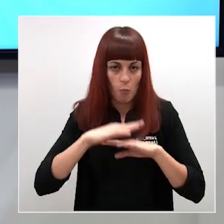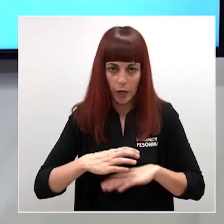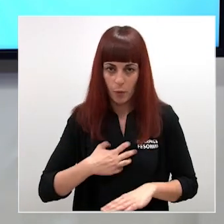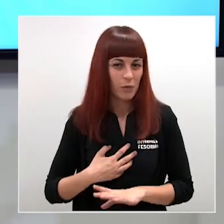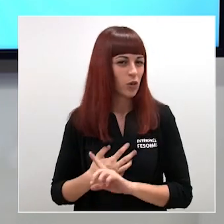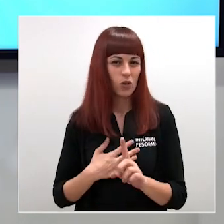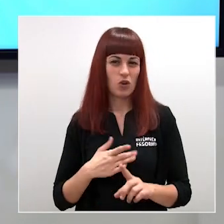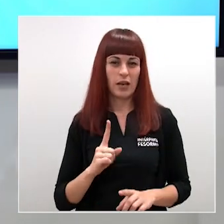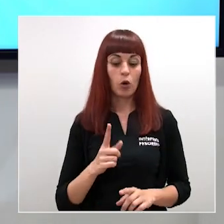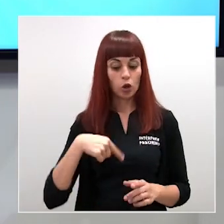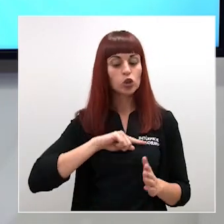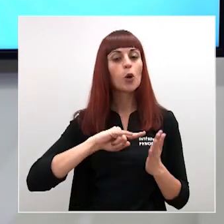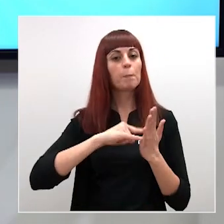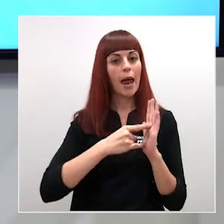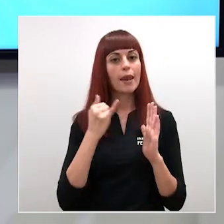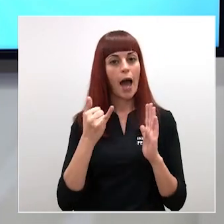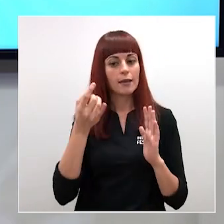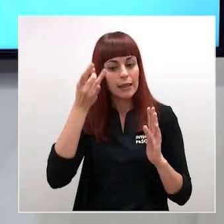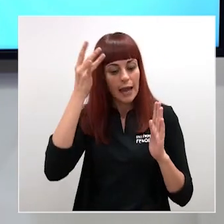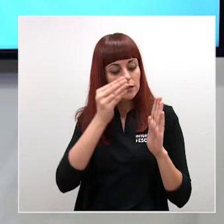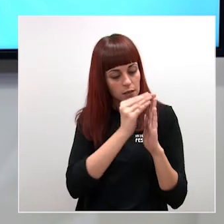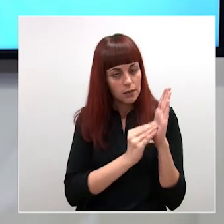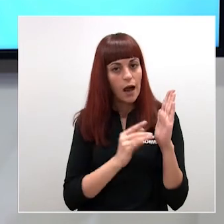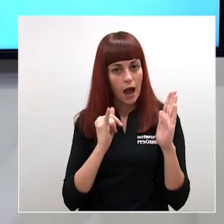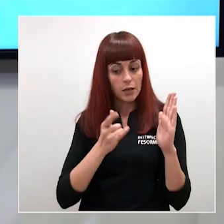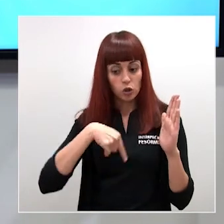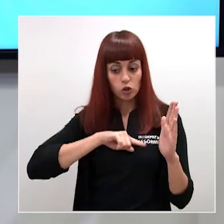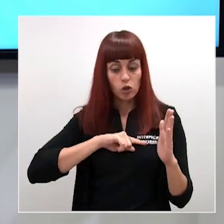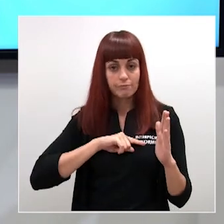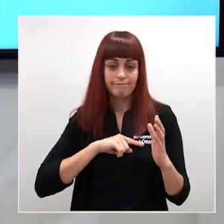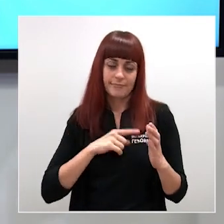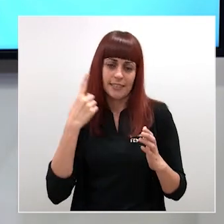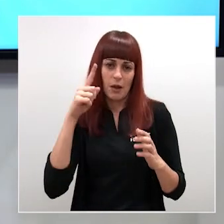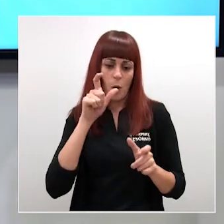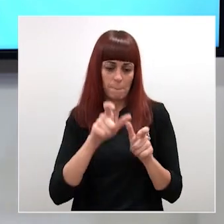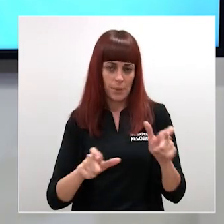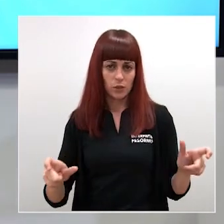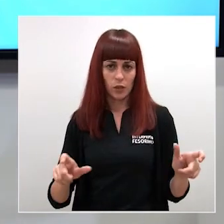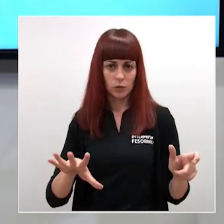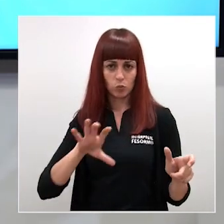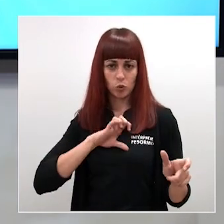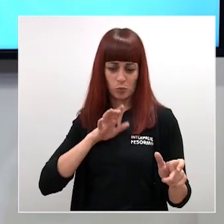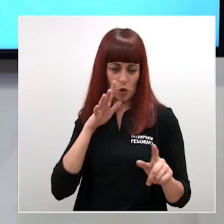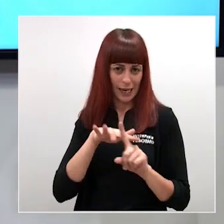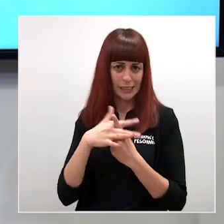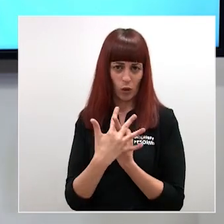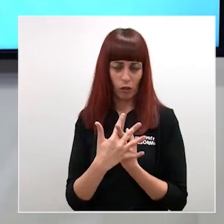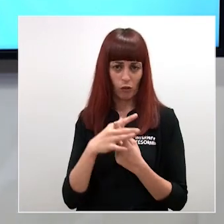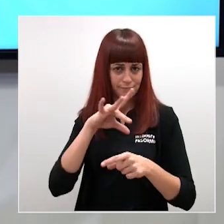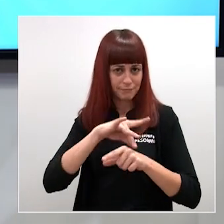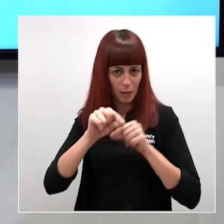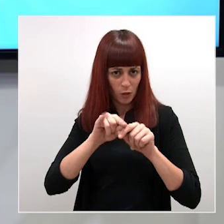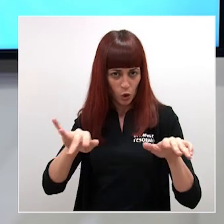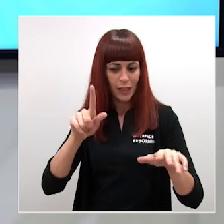tenemos nuestro plan tenemos nuestras ideas sé que somos una región que por el número de casos por la situación que tenemos epidemiológica por la